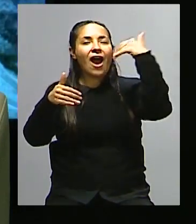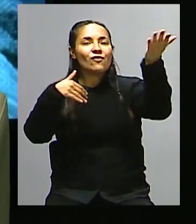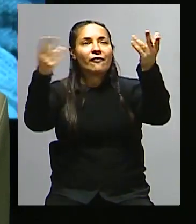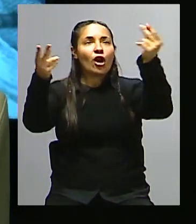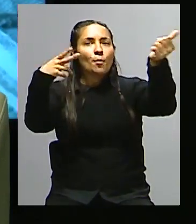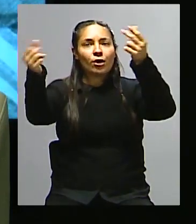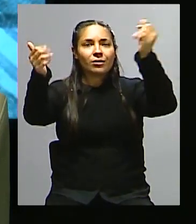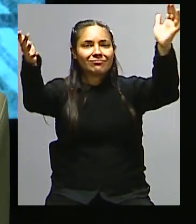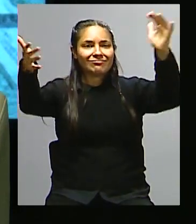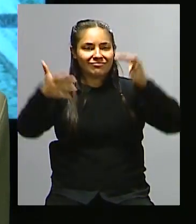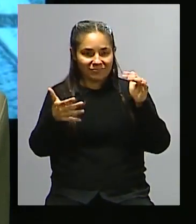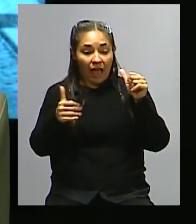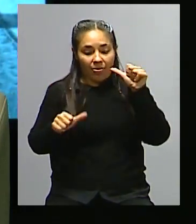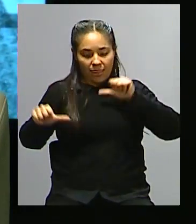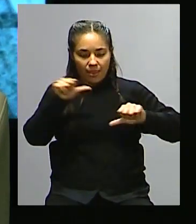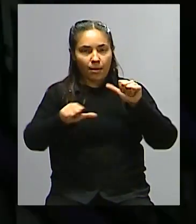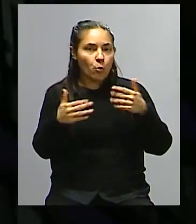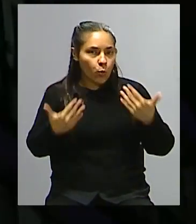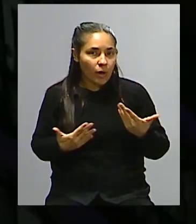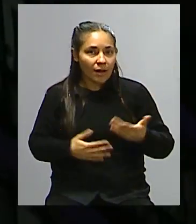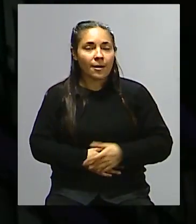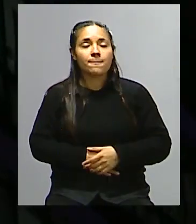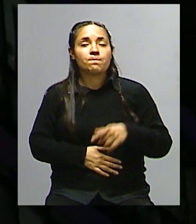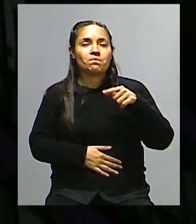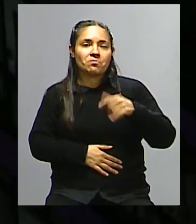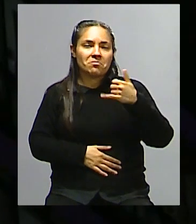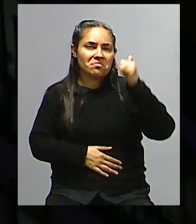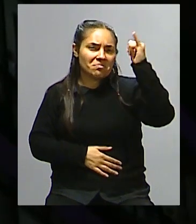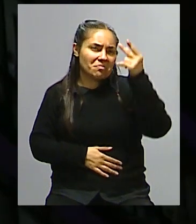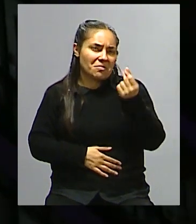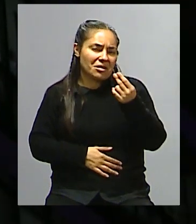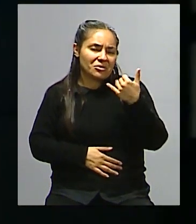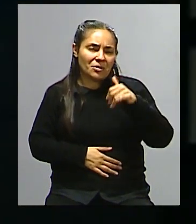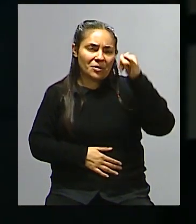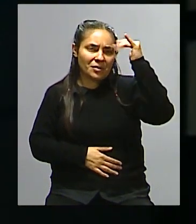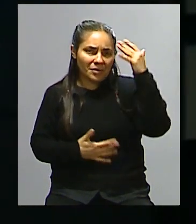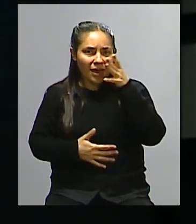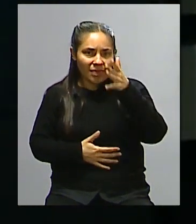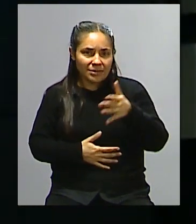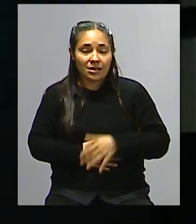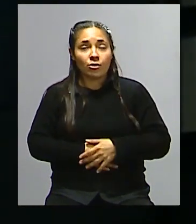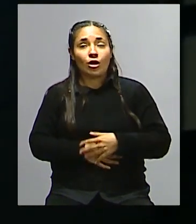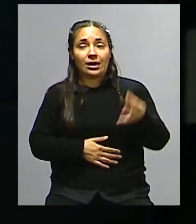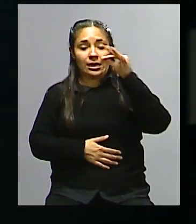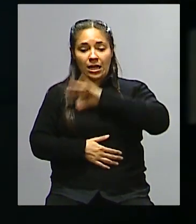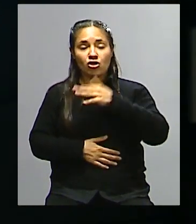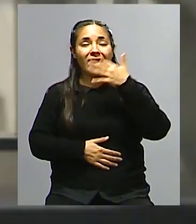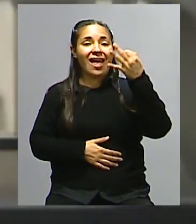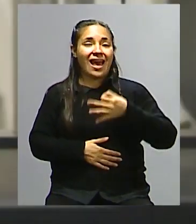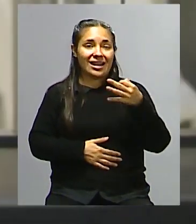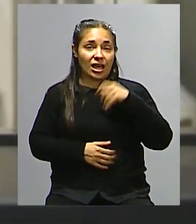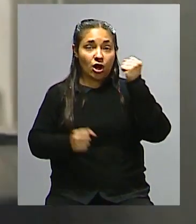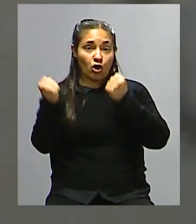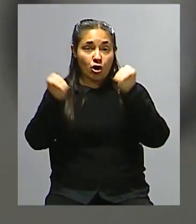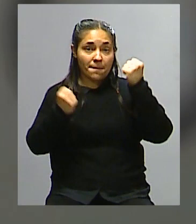estos productos es muy elevado y produce un desequilibrio entre los ingresos reales de nuestra economía y